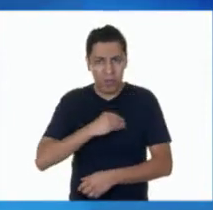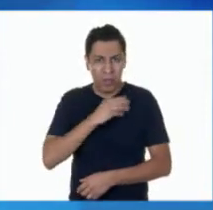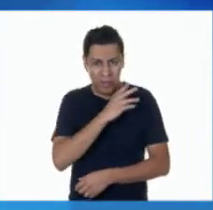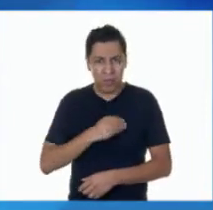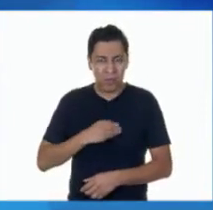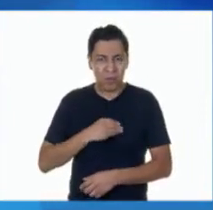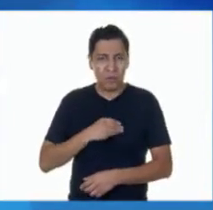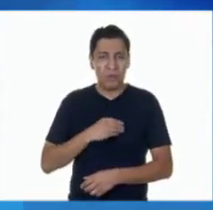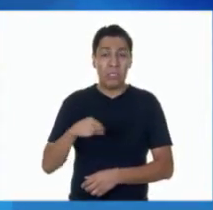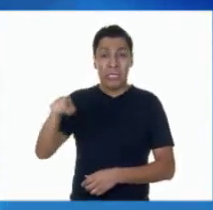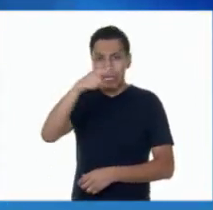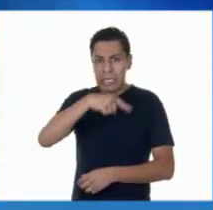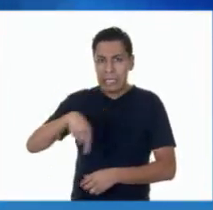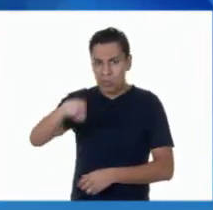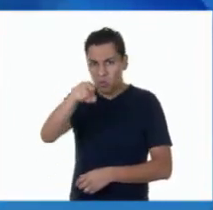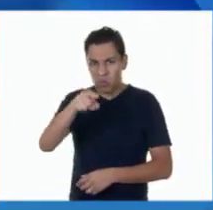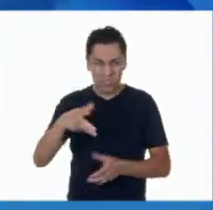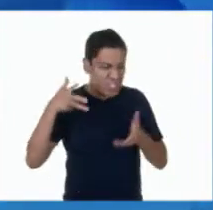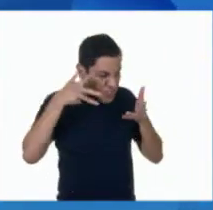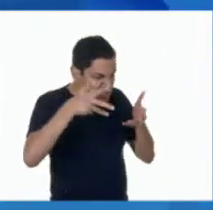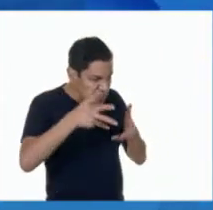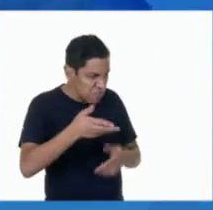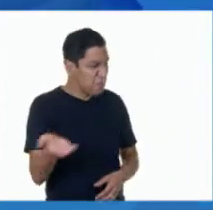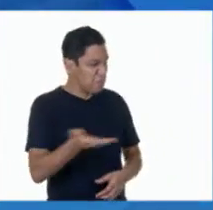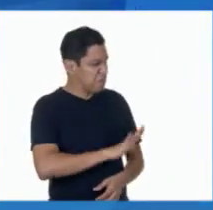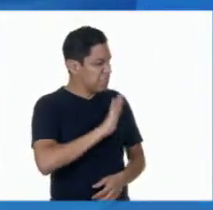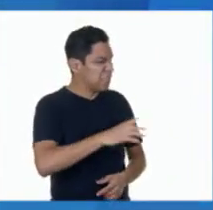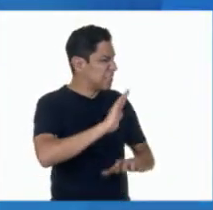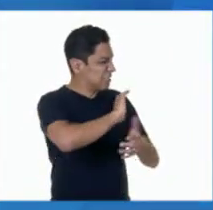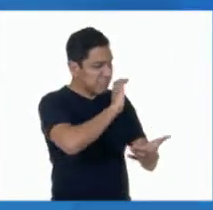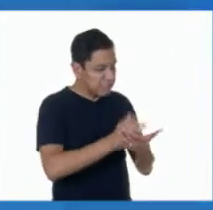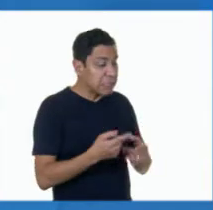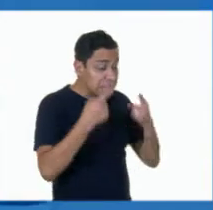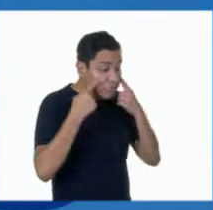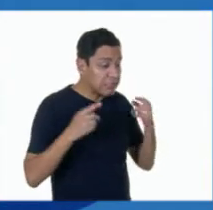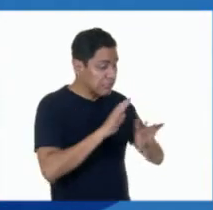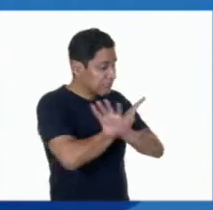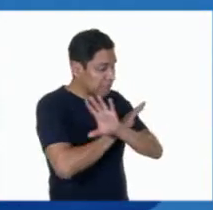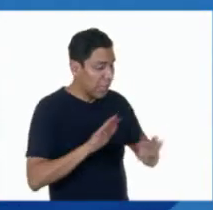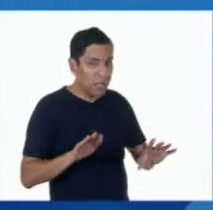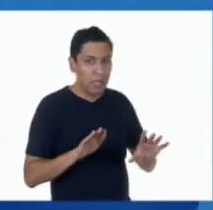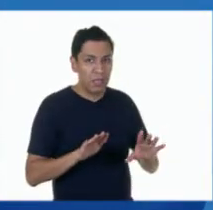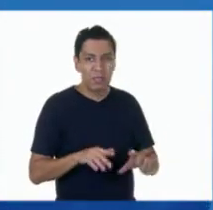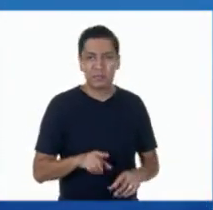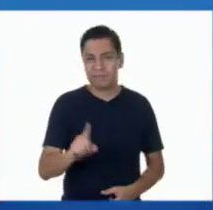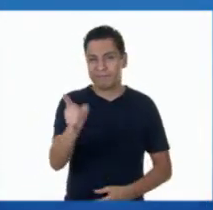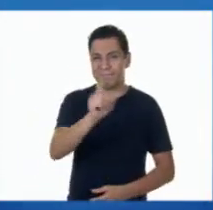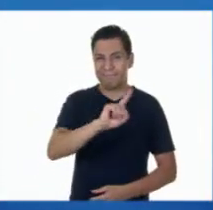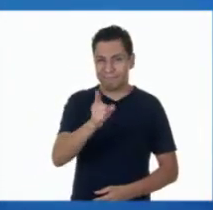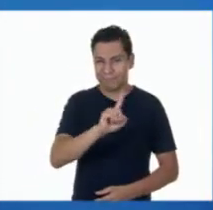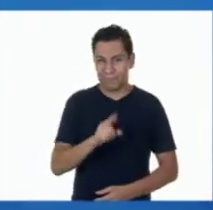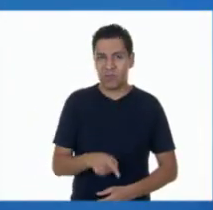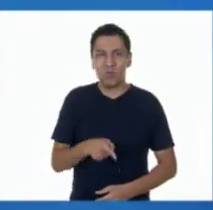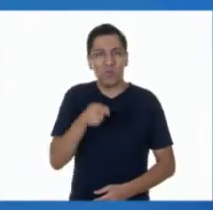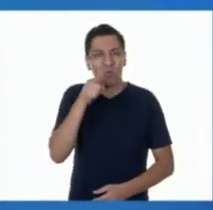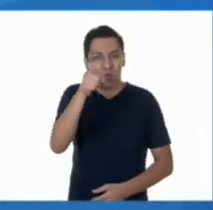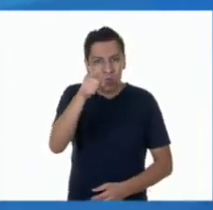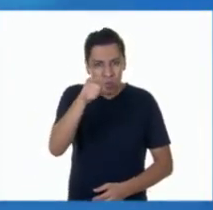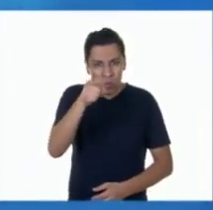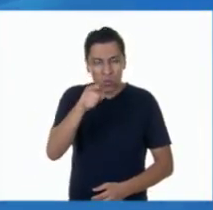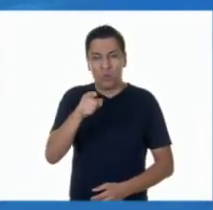Y más allá de alejarnos o enojarnos, hay que acercarnos. Así como lo hizo Simón. Lo que hizo Simón fue acercarse,